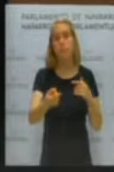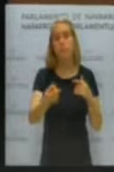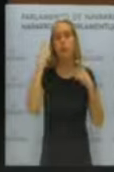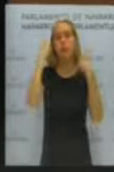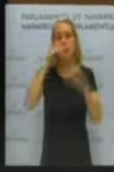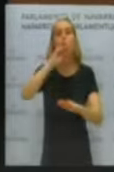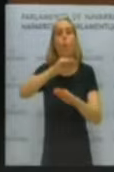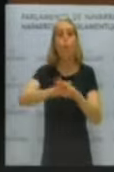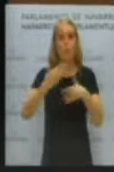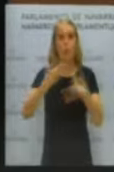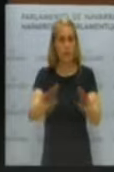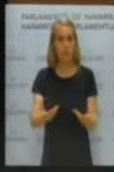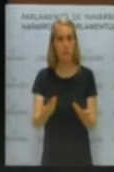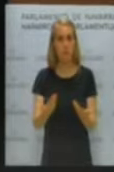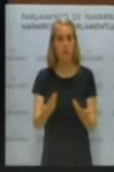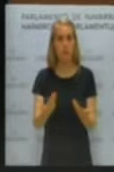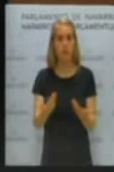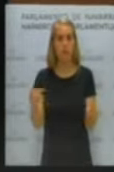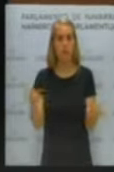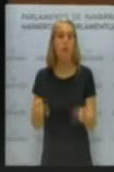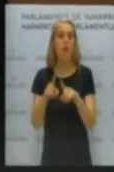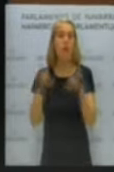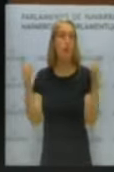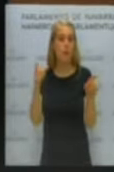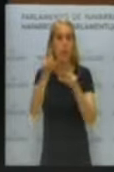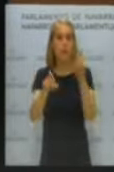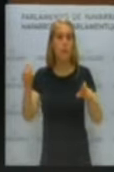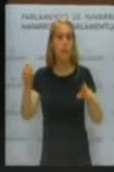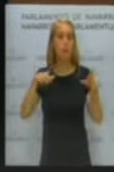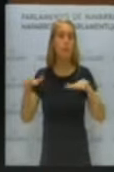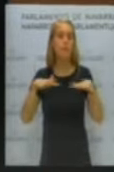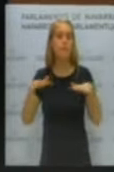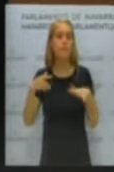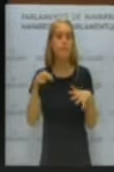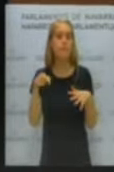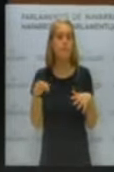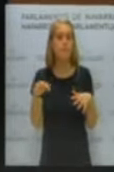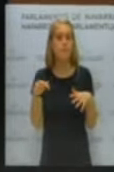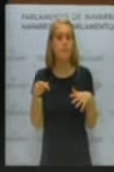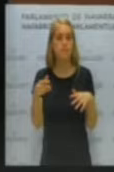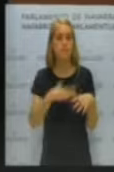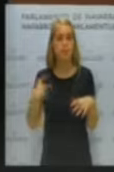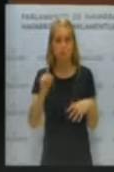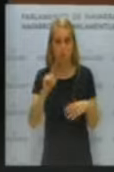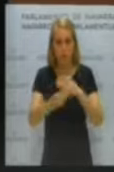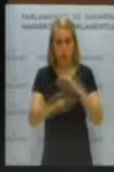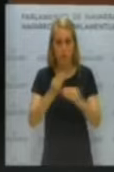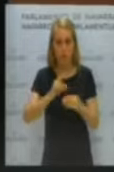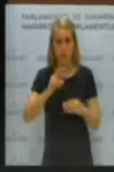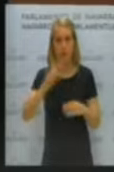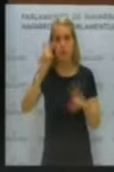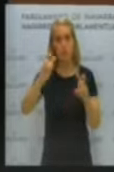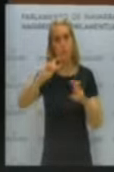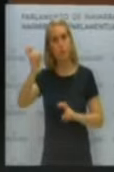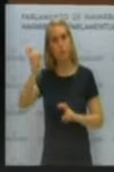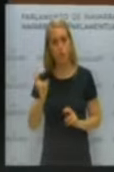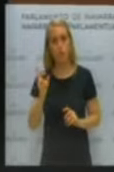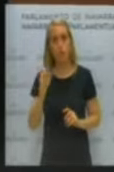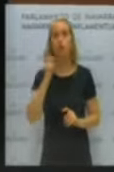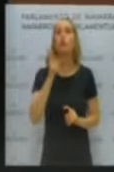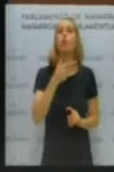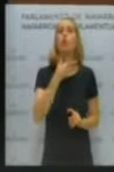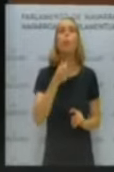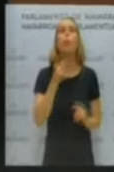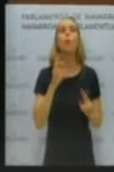su cumplimiento, a pesar de que quienes los promueven no son dados a que esto se haga en otras materias. Solo les gusta la ley